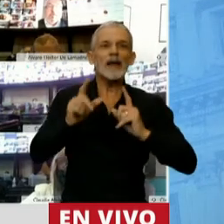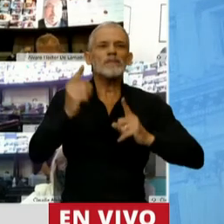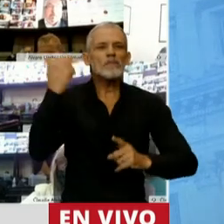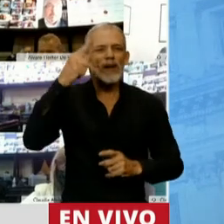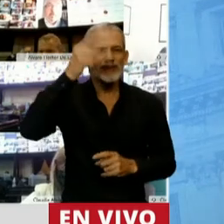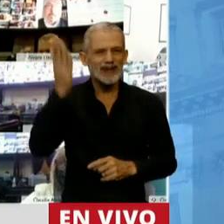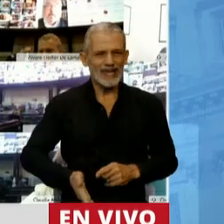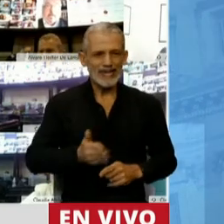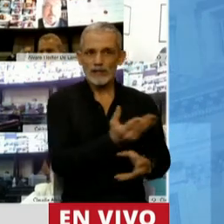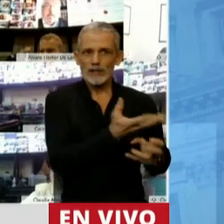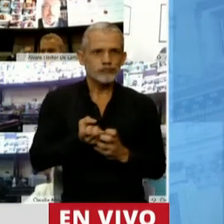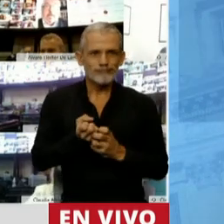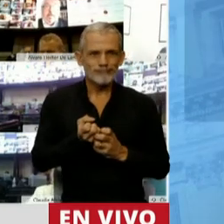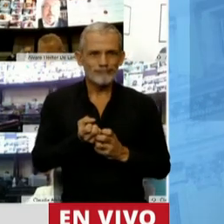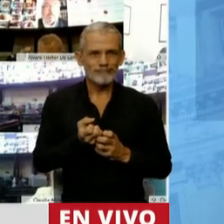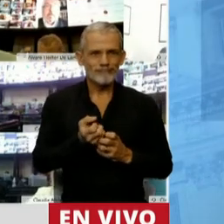Néstor Kirchner.